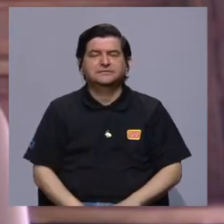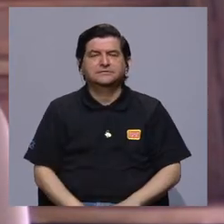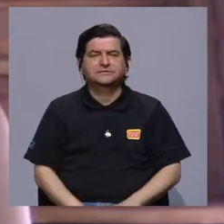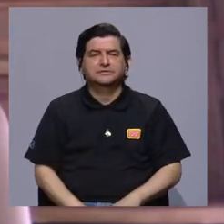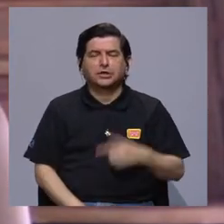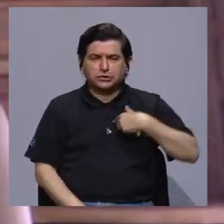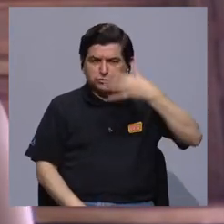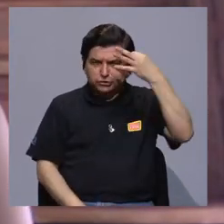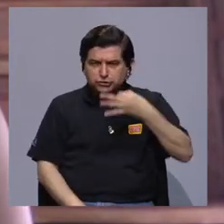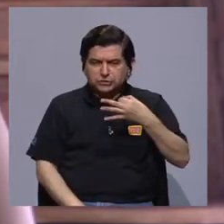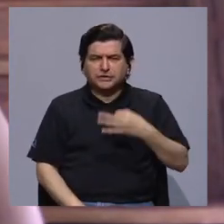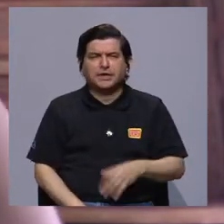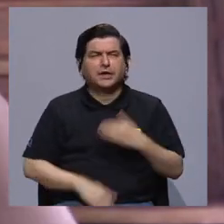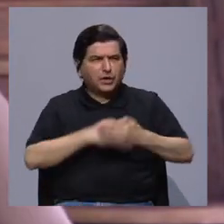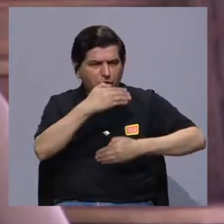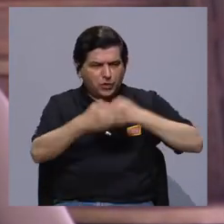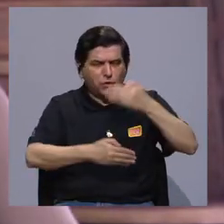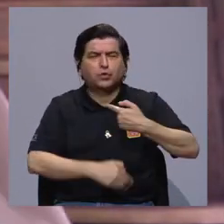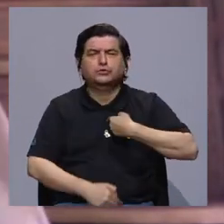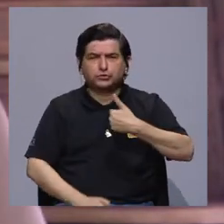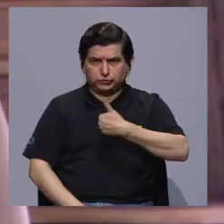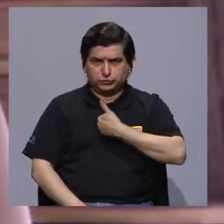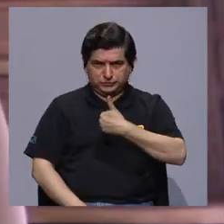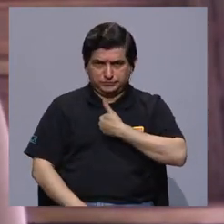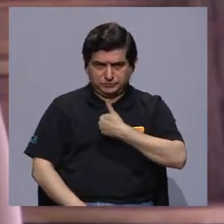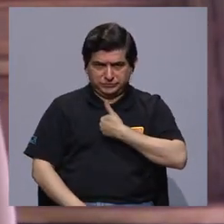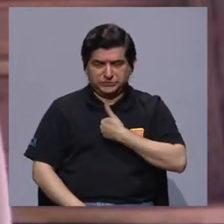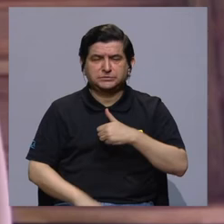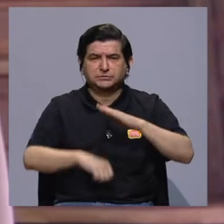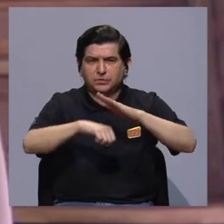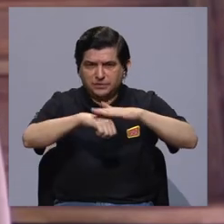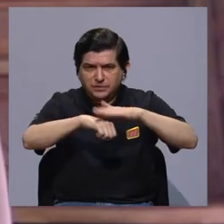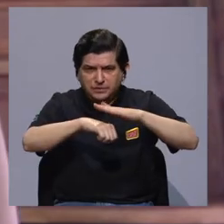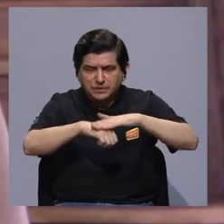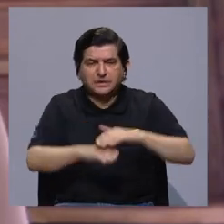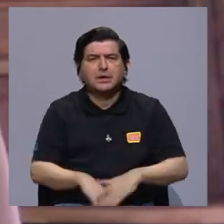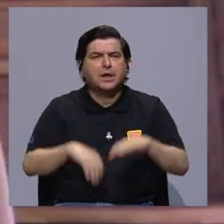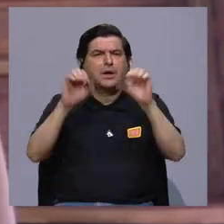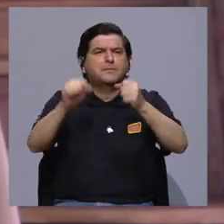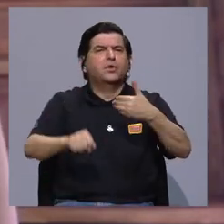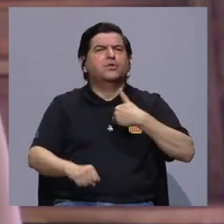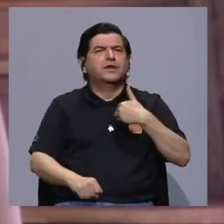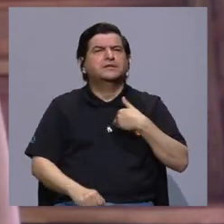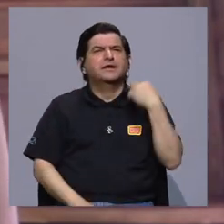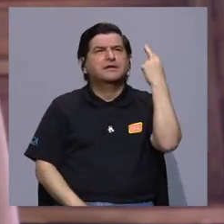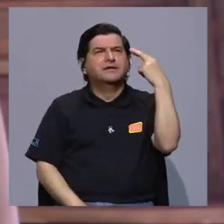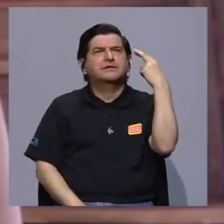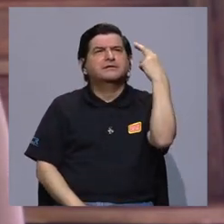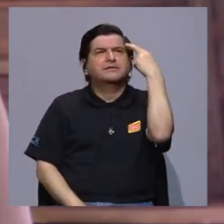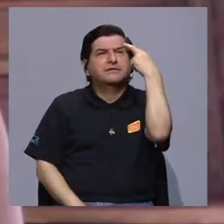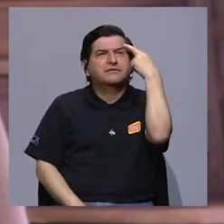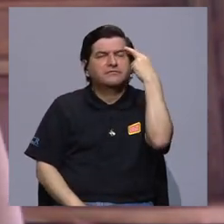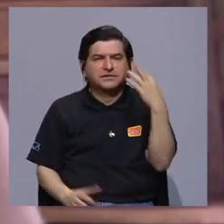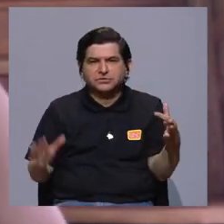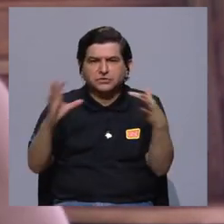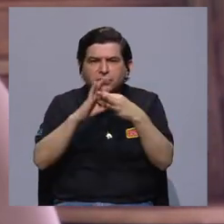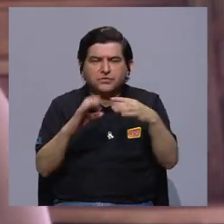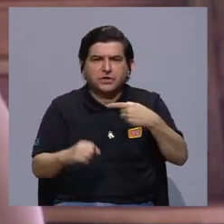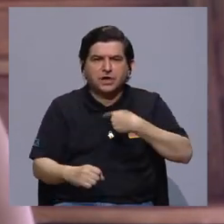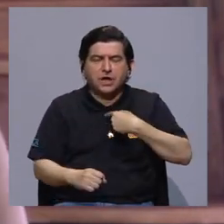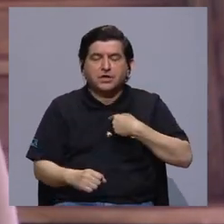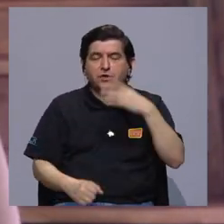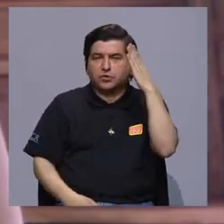Entonces, creo que también hay un proceso en el que yo estoy que me permite también tener como una reflexividad